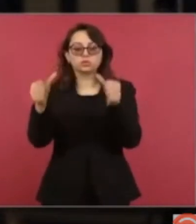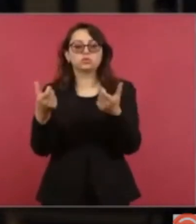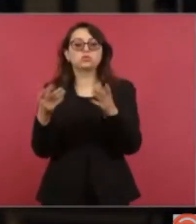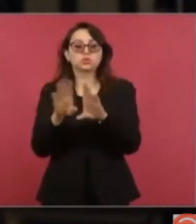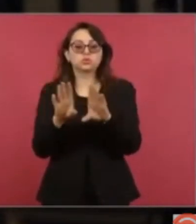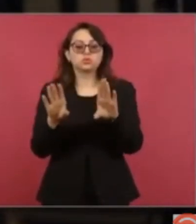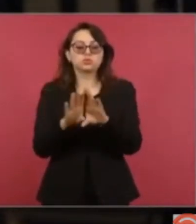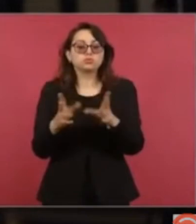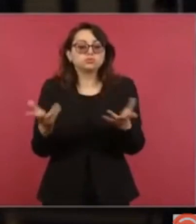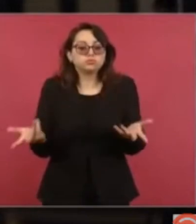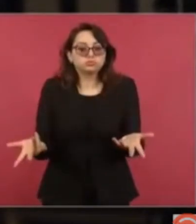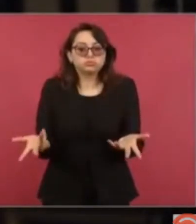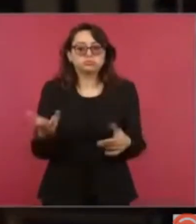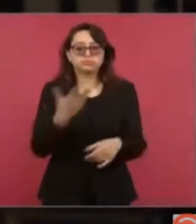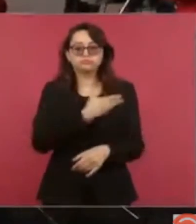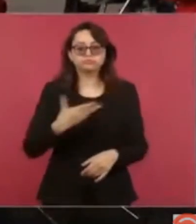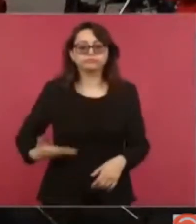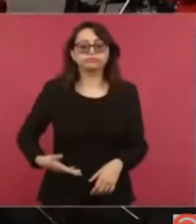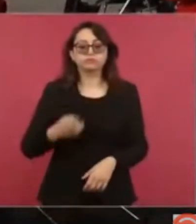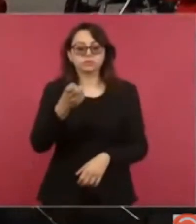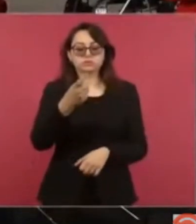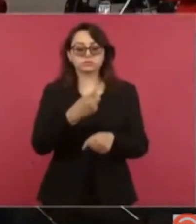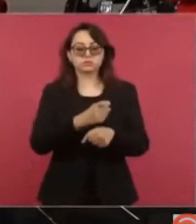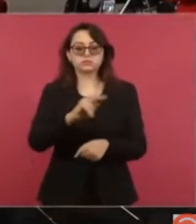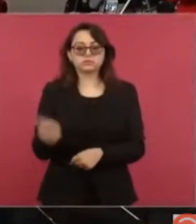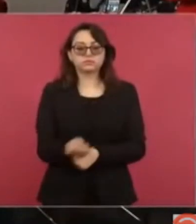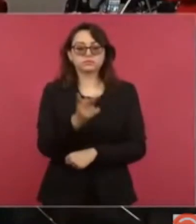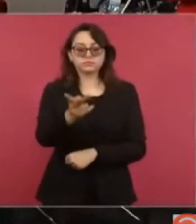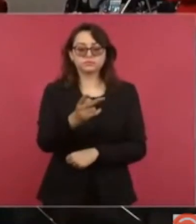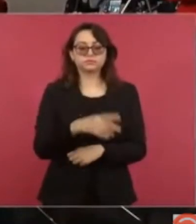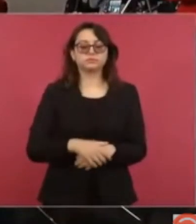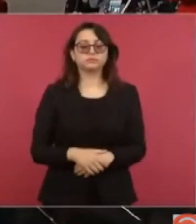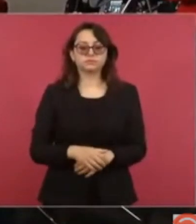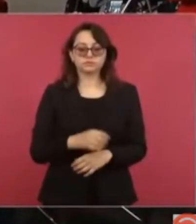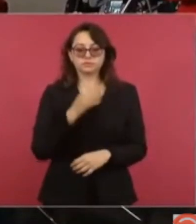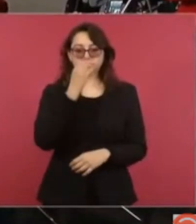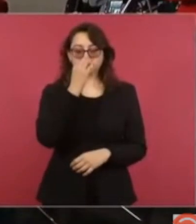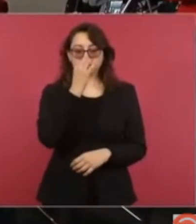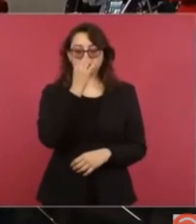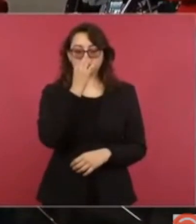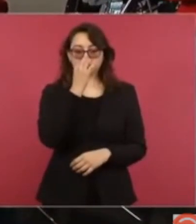por el río Sonora? Presidente, sería esa mi primera pregunta. Bueno,